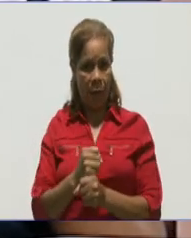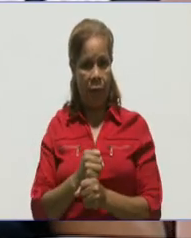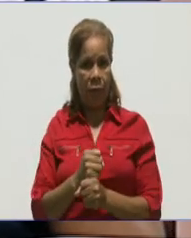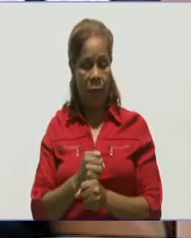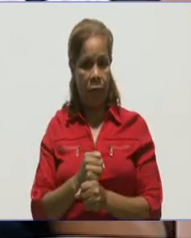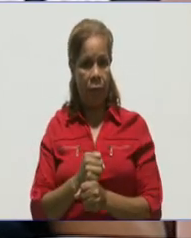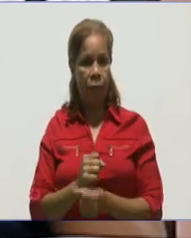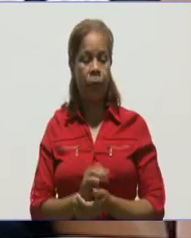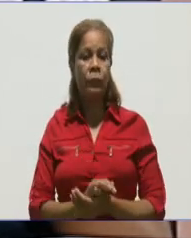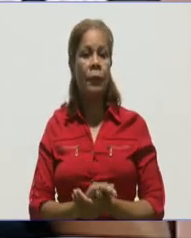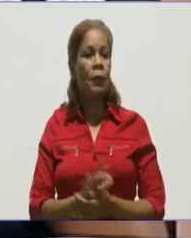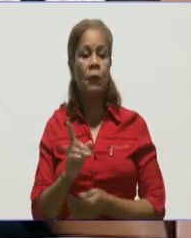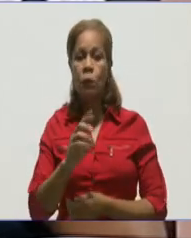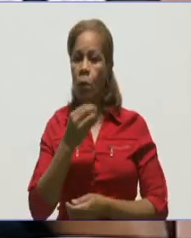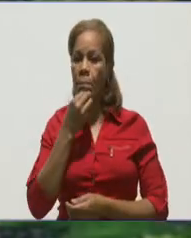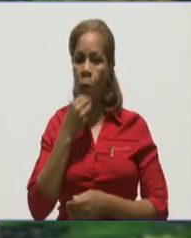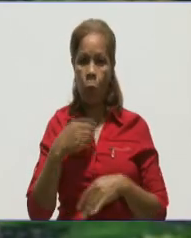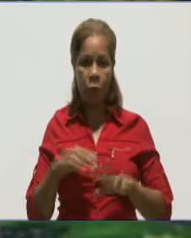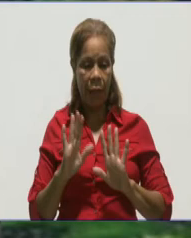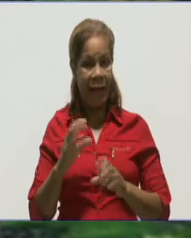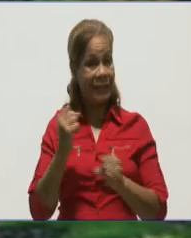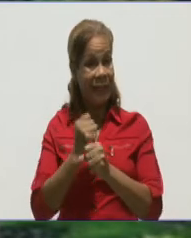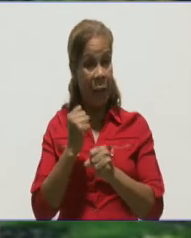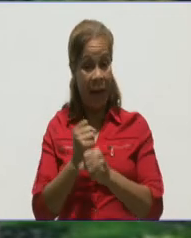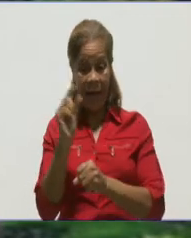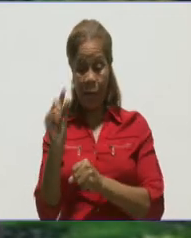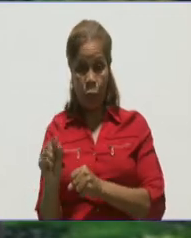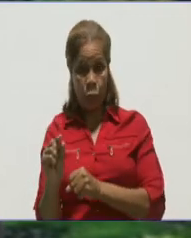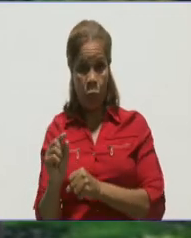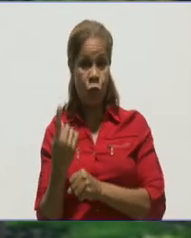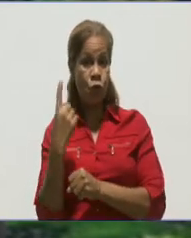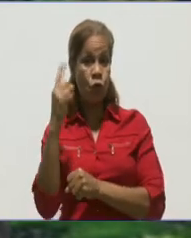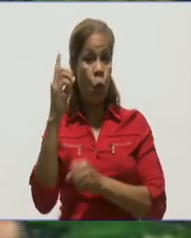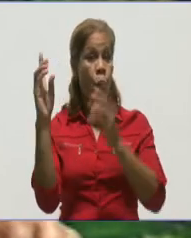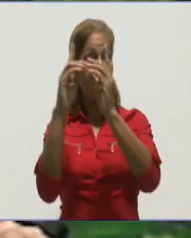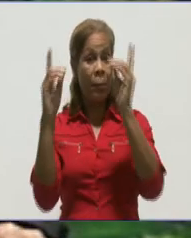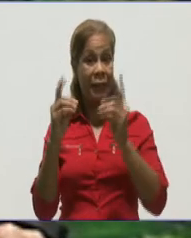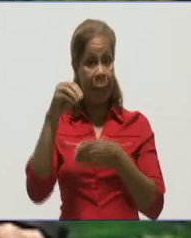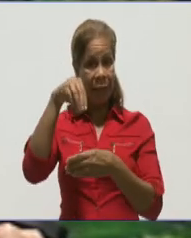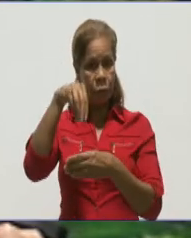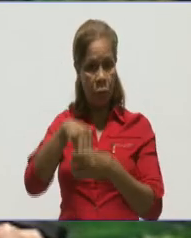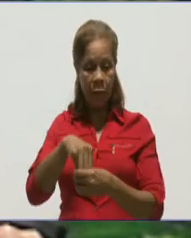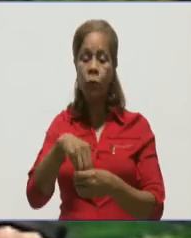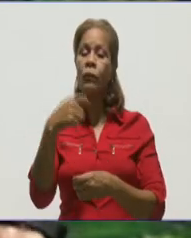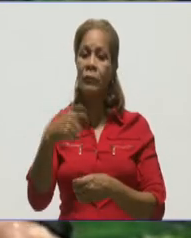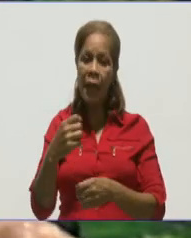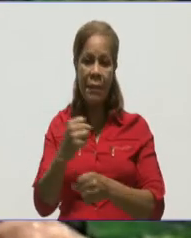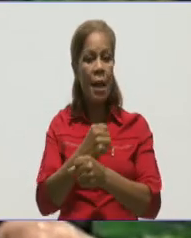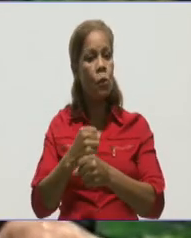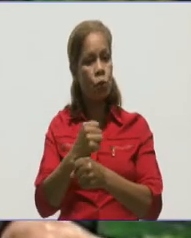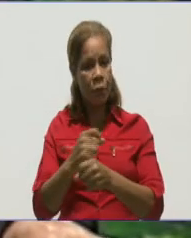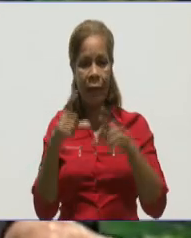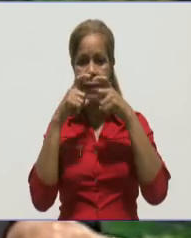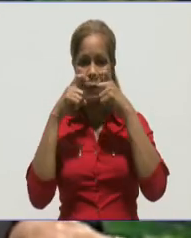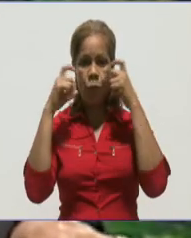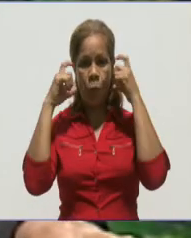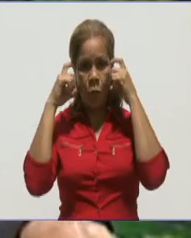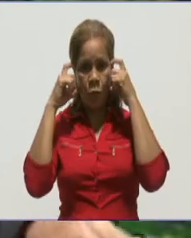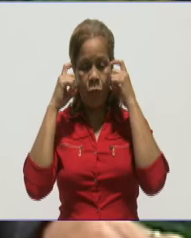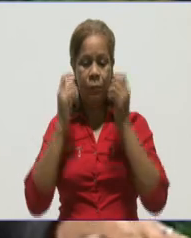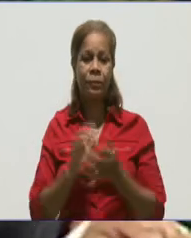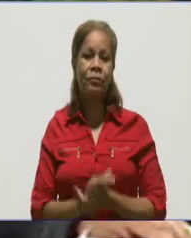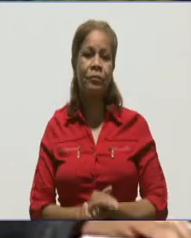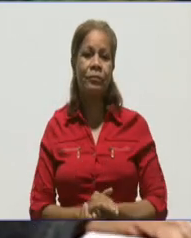aunque esté solo en el departamento, tiene que andar con la salud. Es obligatorio. Bien, muchísimas gracias, Anerio Eduardo Castillo, jefe del